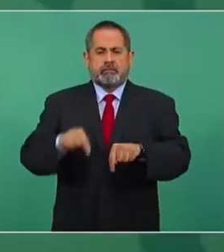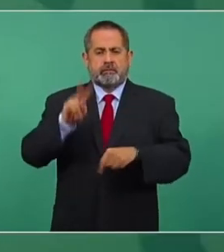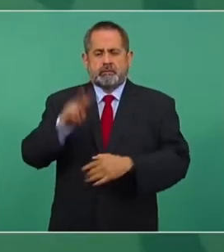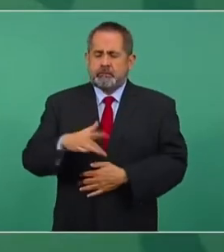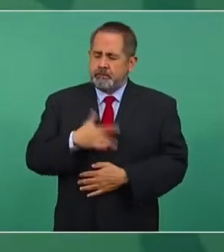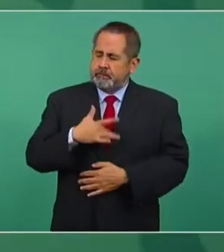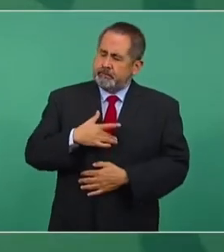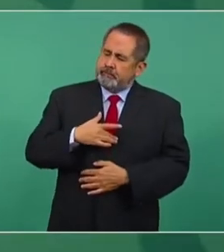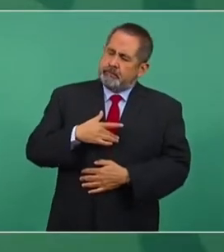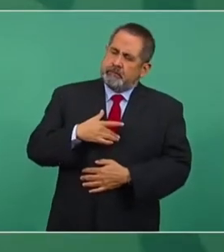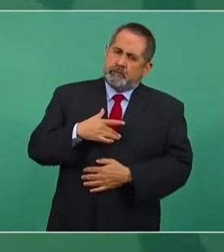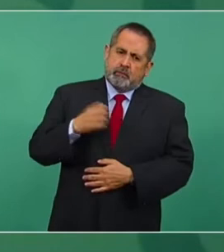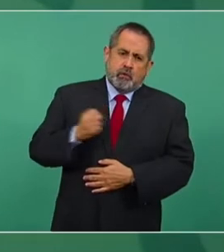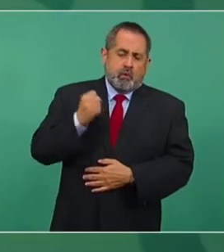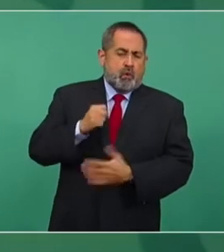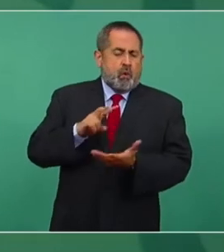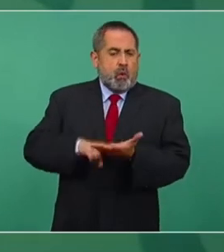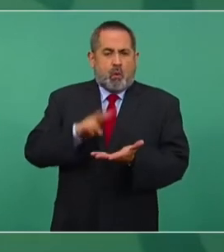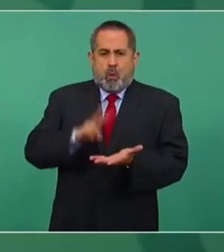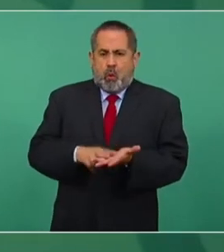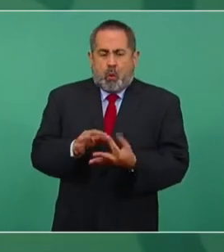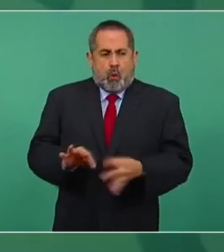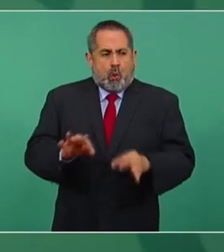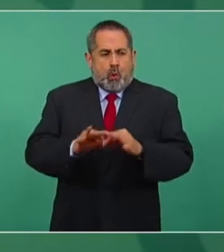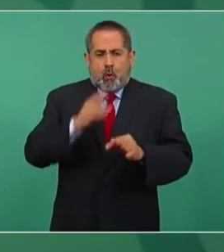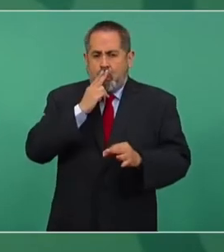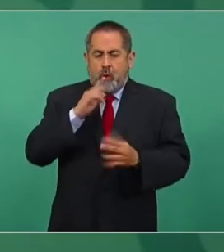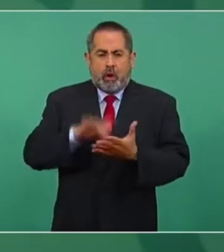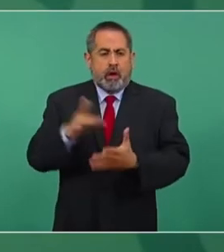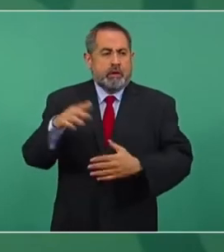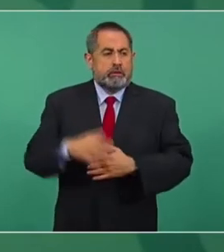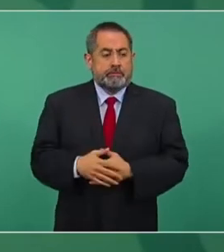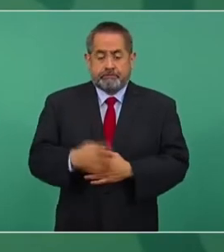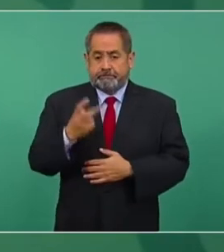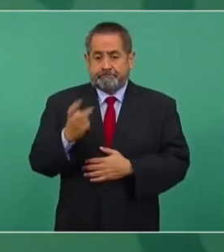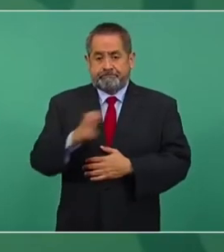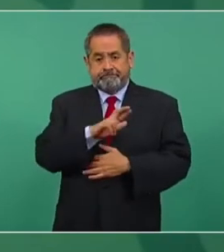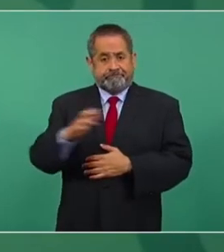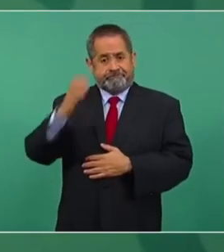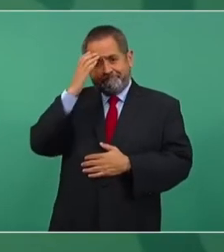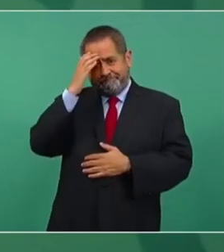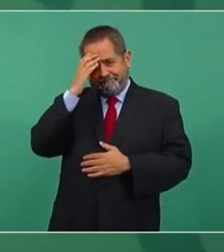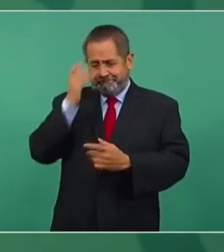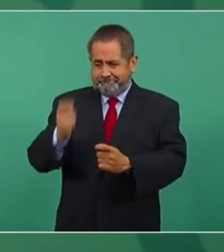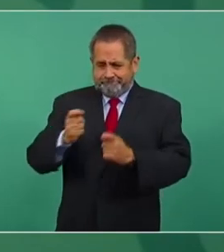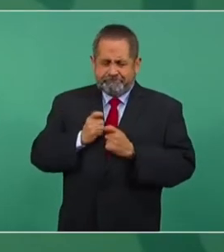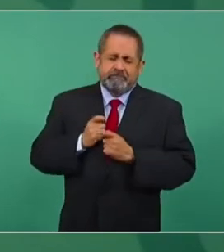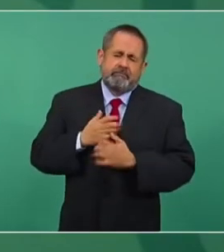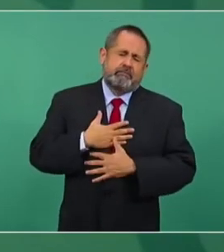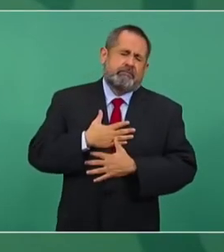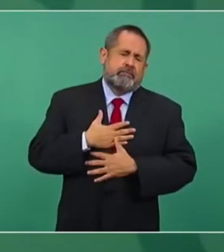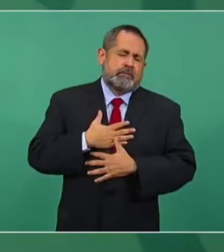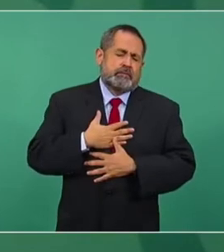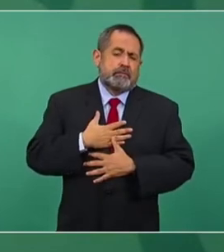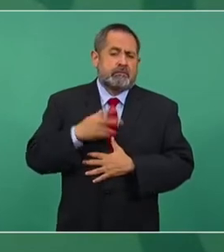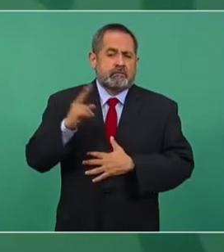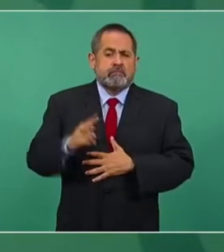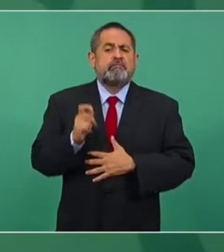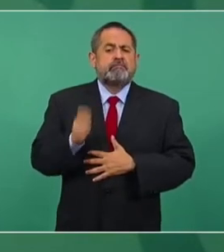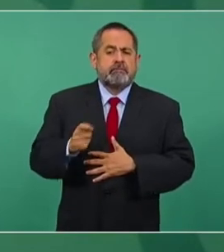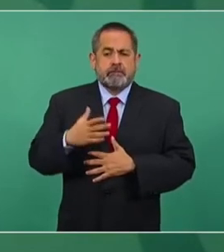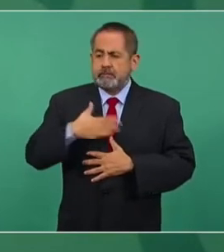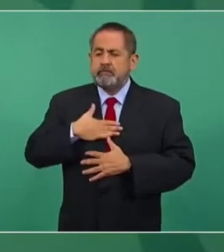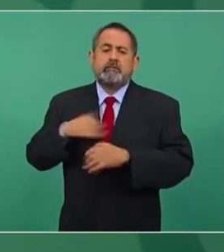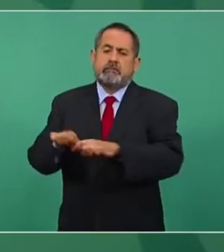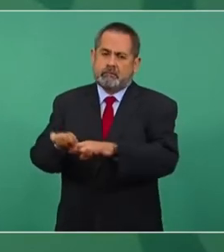Es privilegio inmenso. Este reconocimiento premia el trabajo de